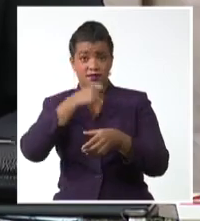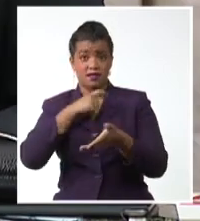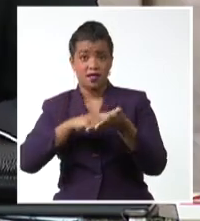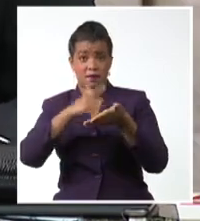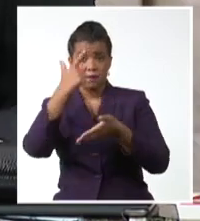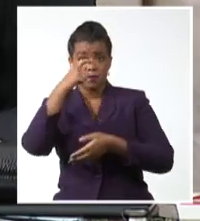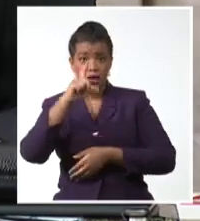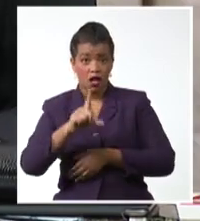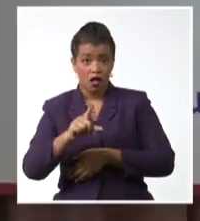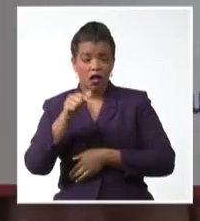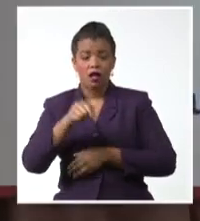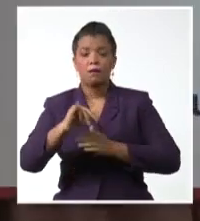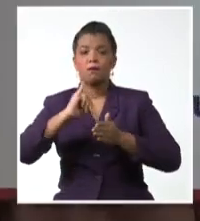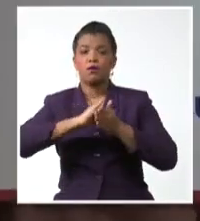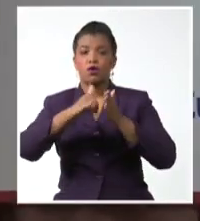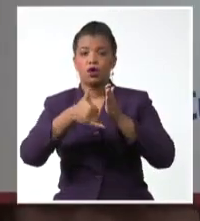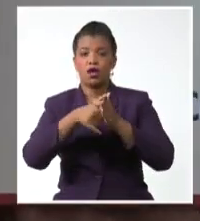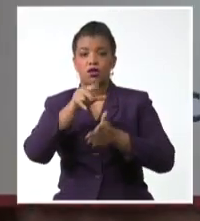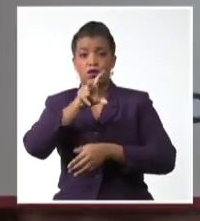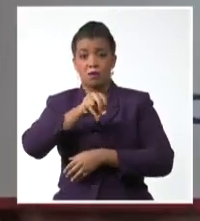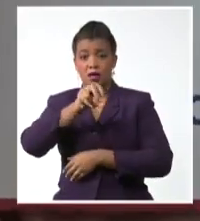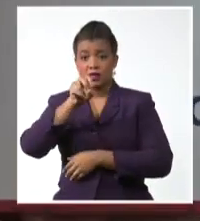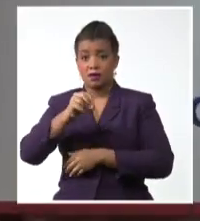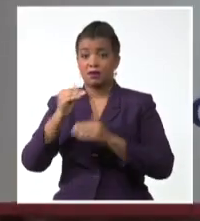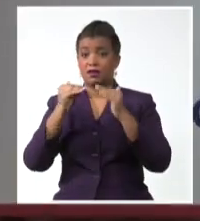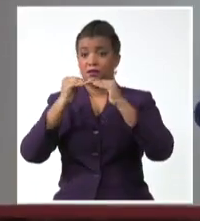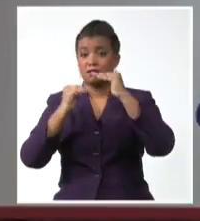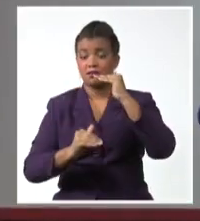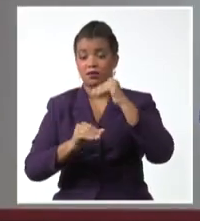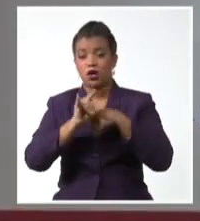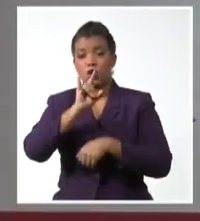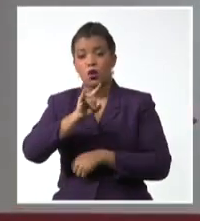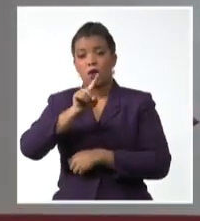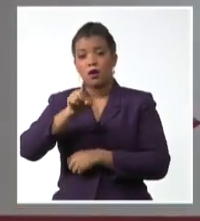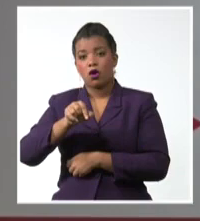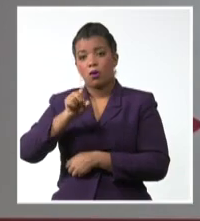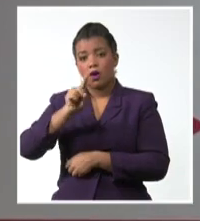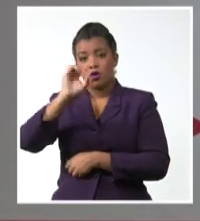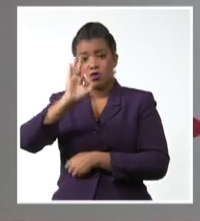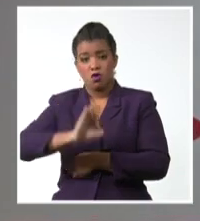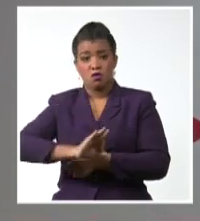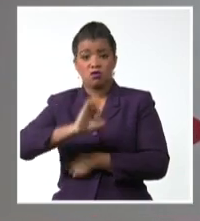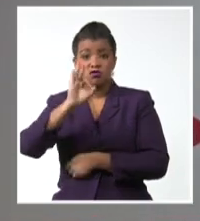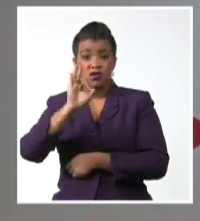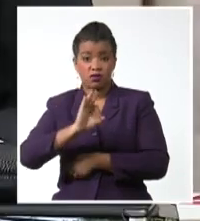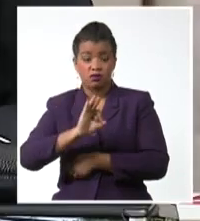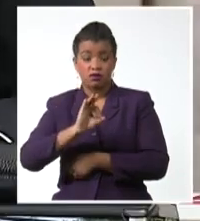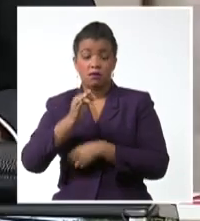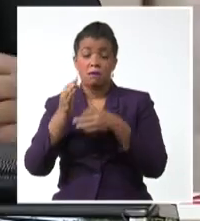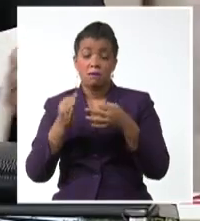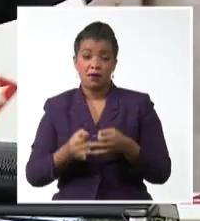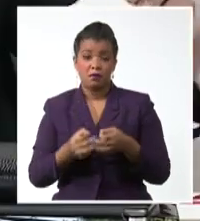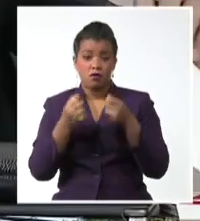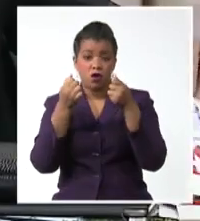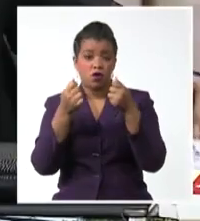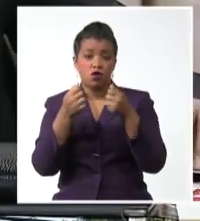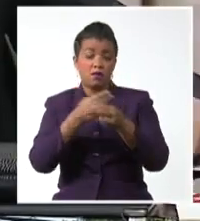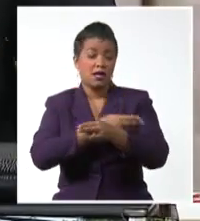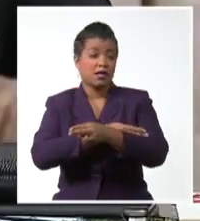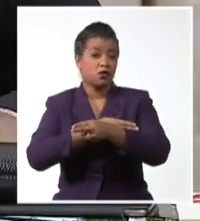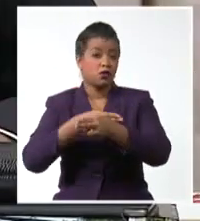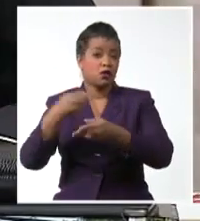proyectando para el 2020 una caída del 9,1% el peor producto interno bruto en toda la historia